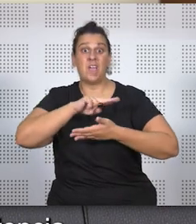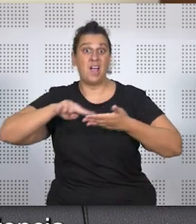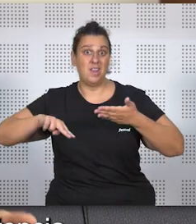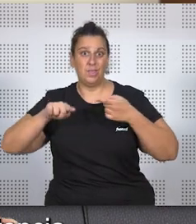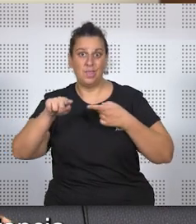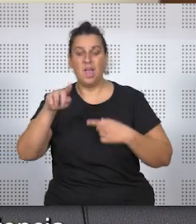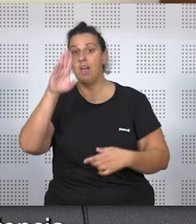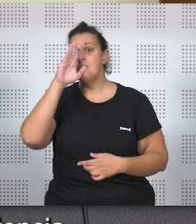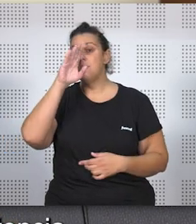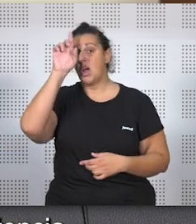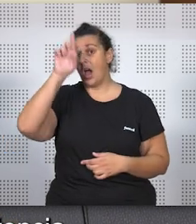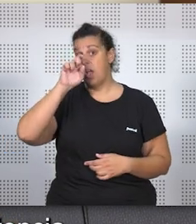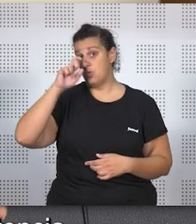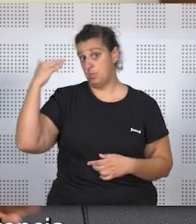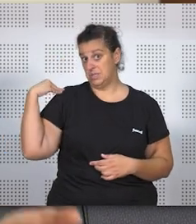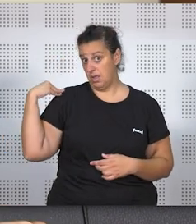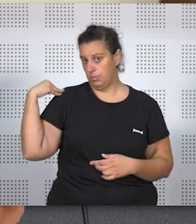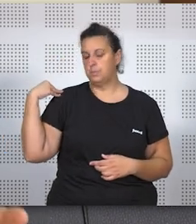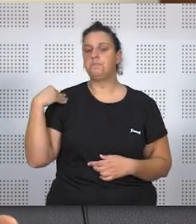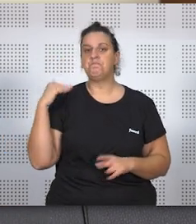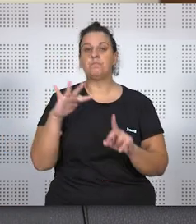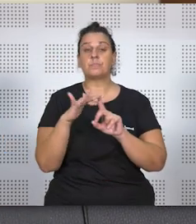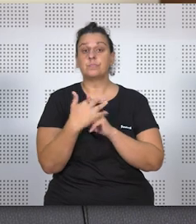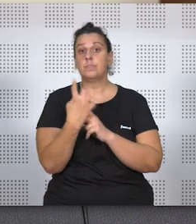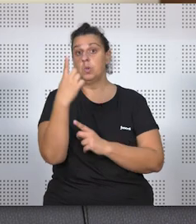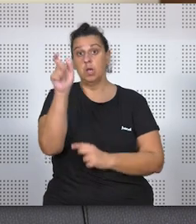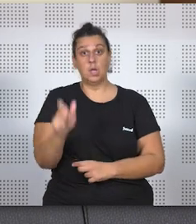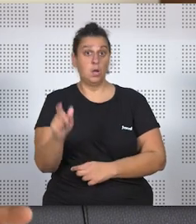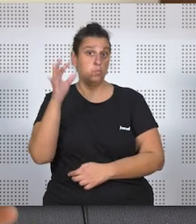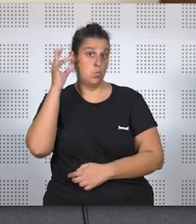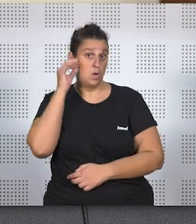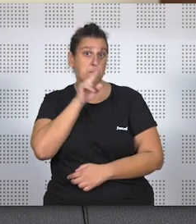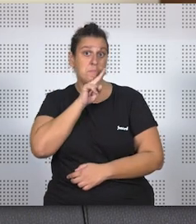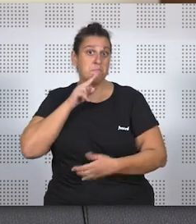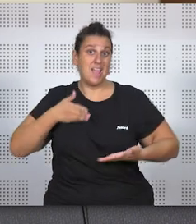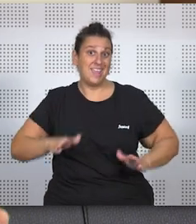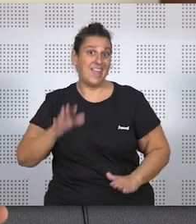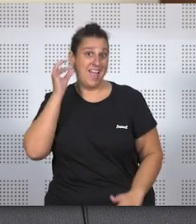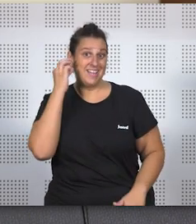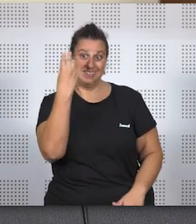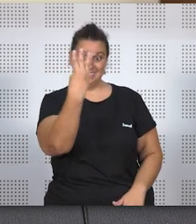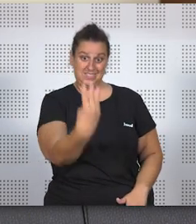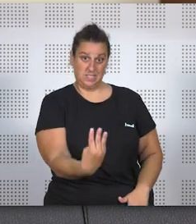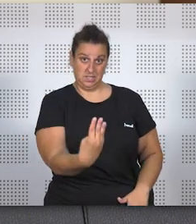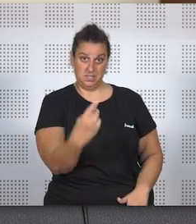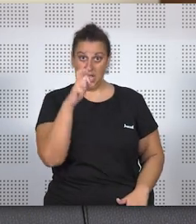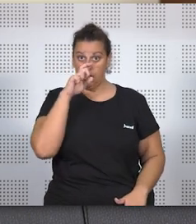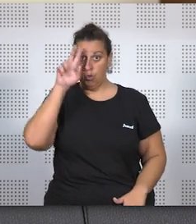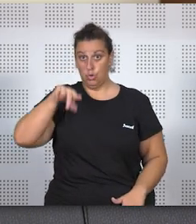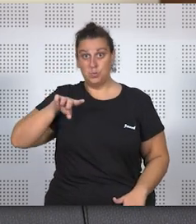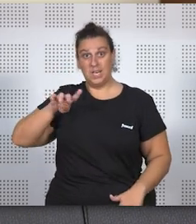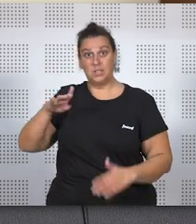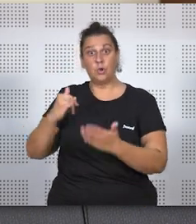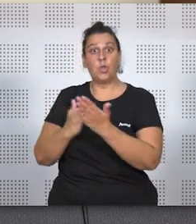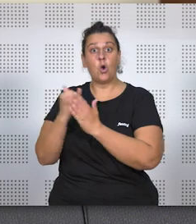de febrero del año 2022. El caso es el de una mujer, madre de tres hijas, que desde el año 2014 tiene una